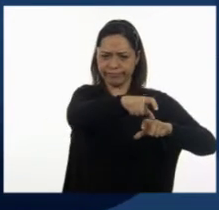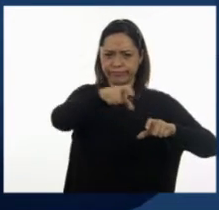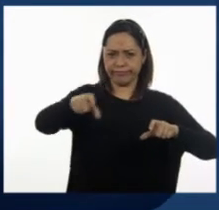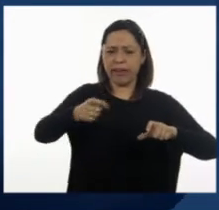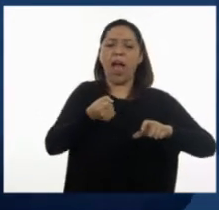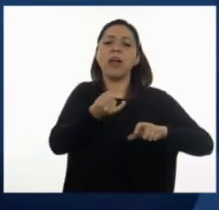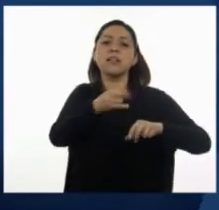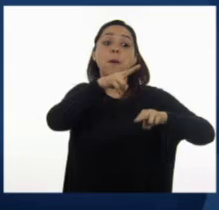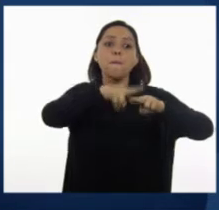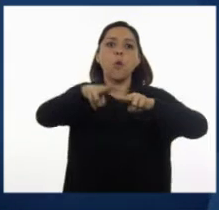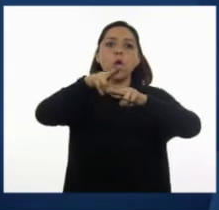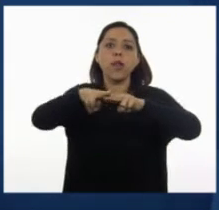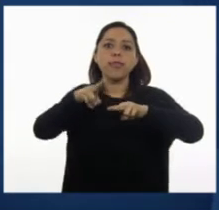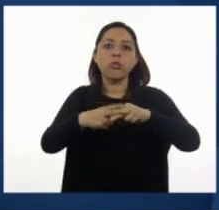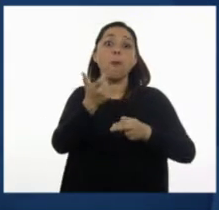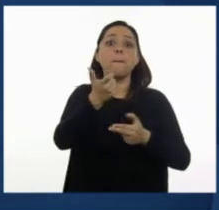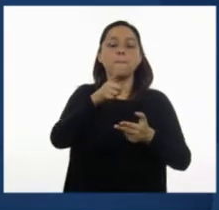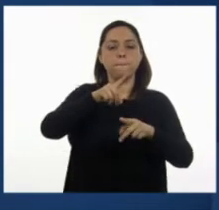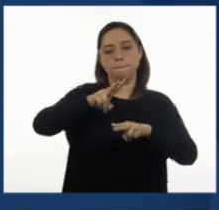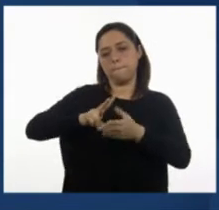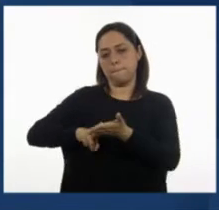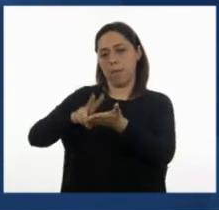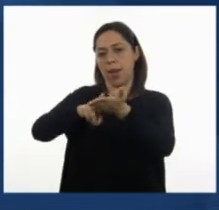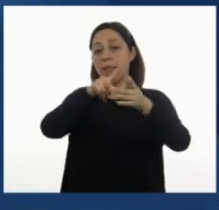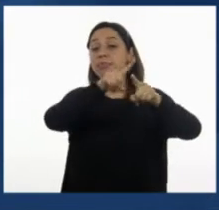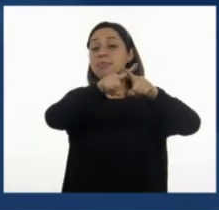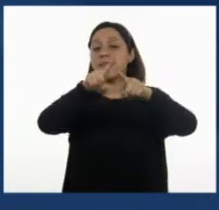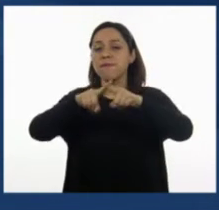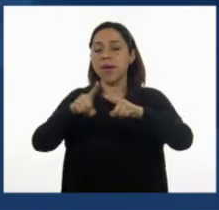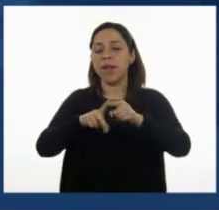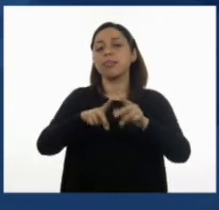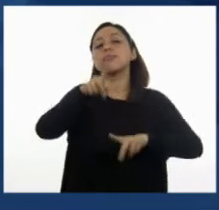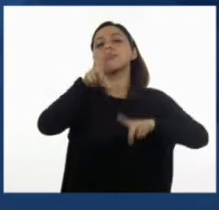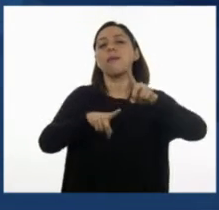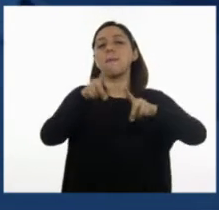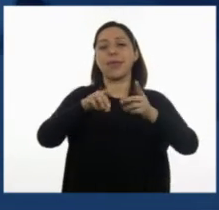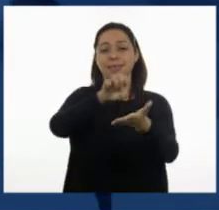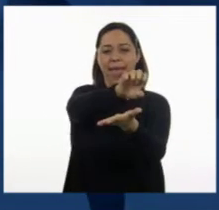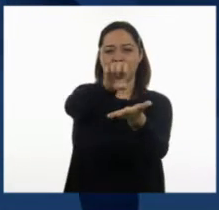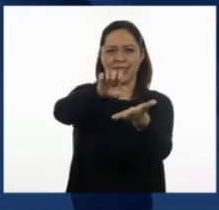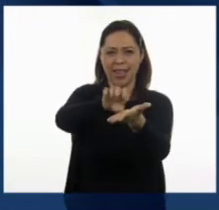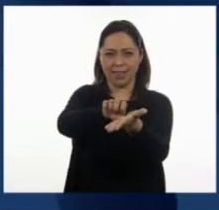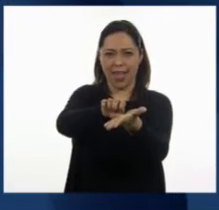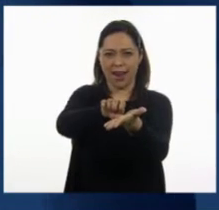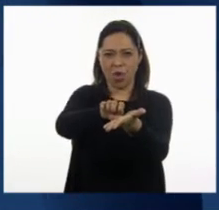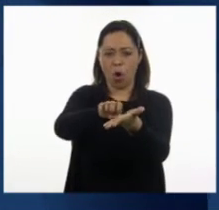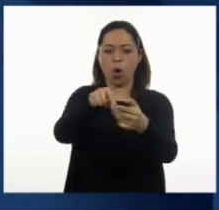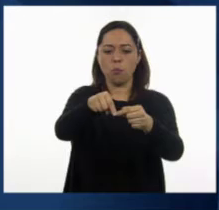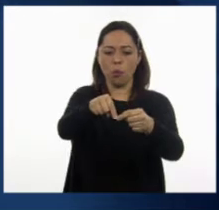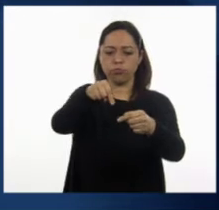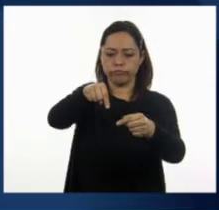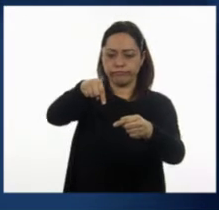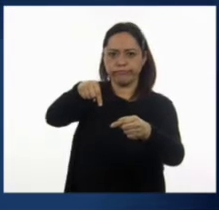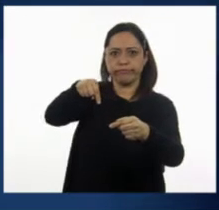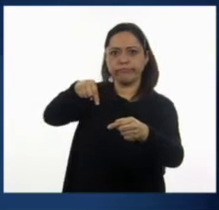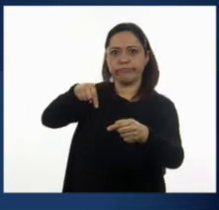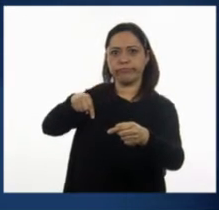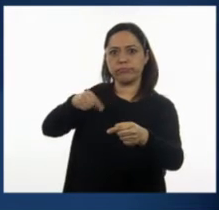precio, según la distancia a la que se encuentren del escenario y la visibilidad que puede tener el espectador.